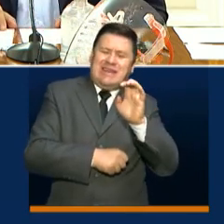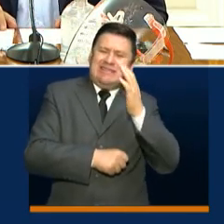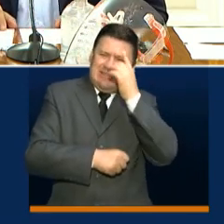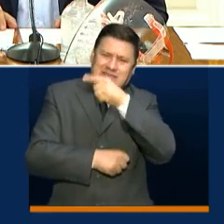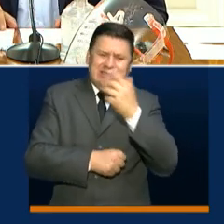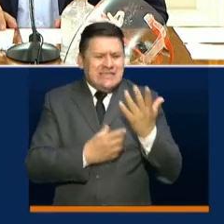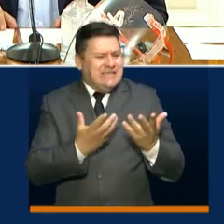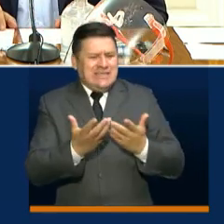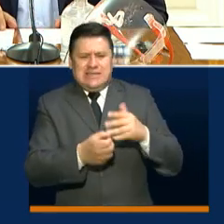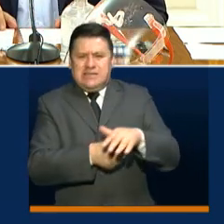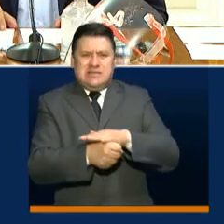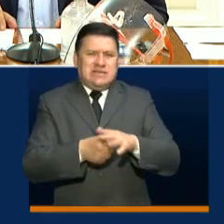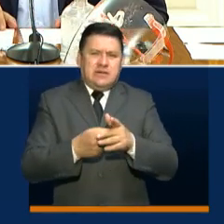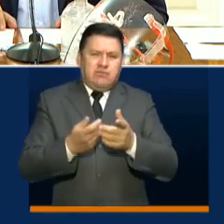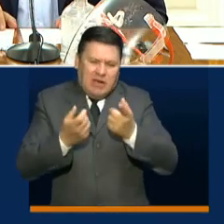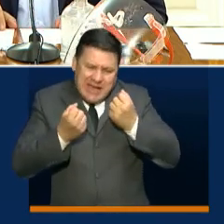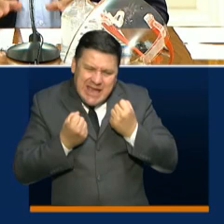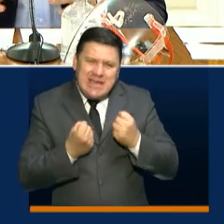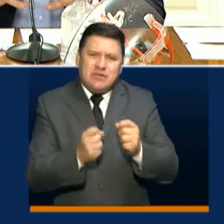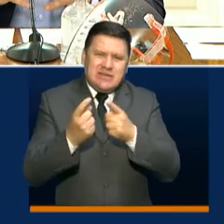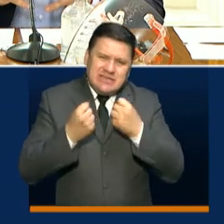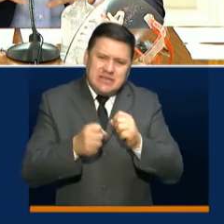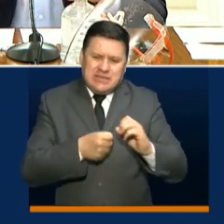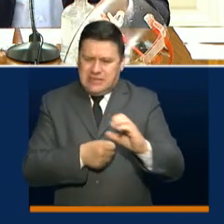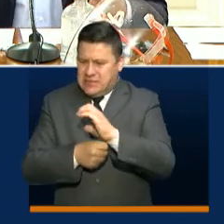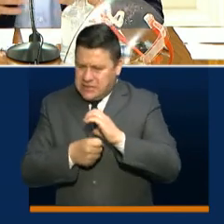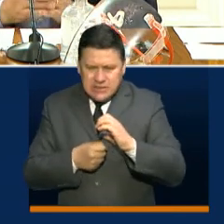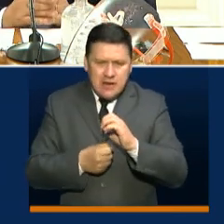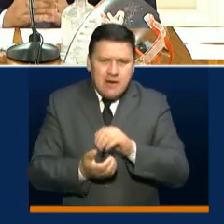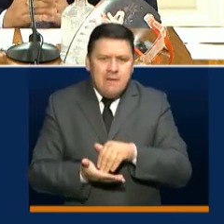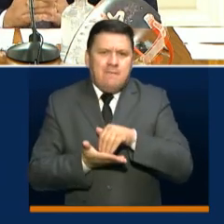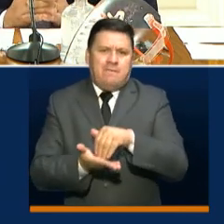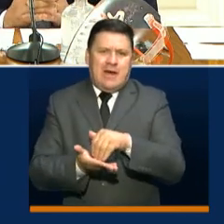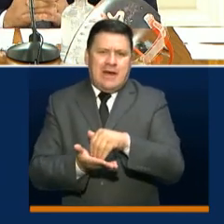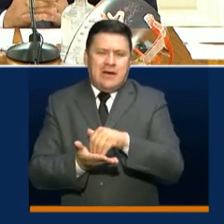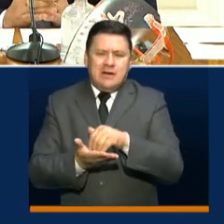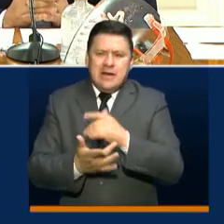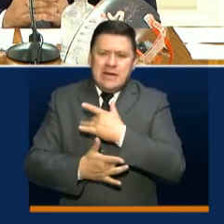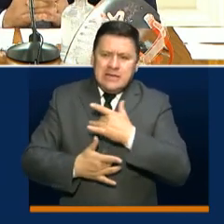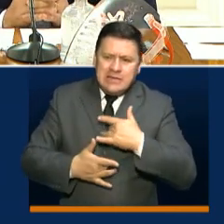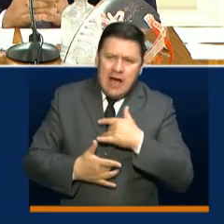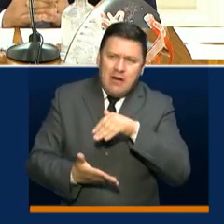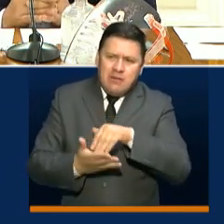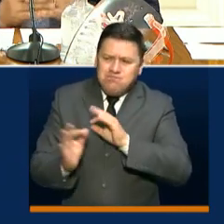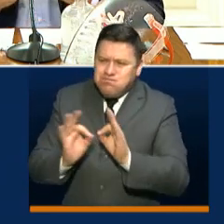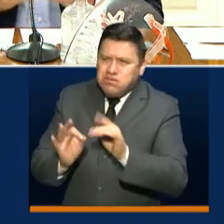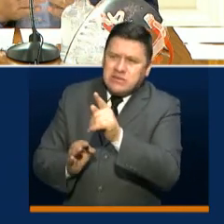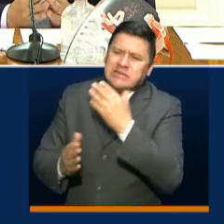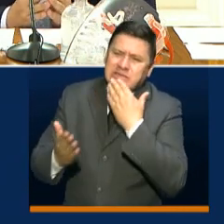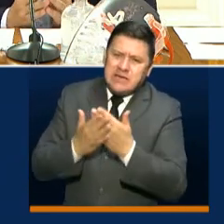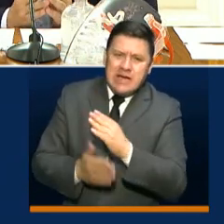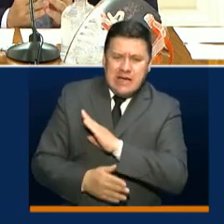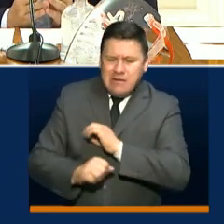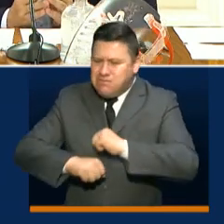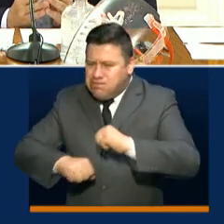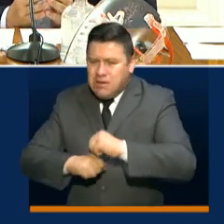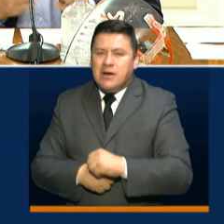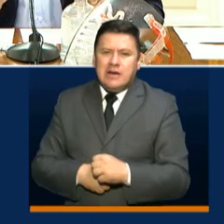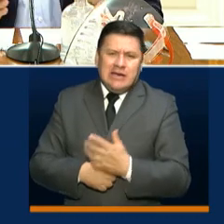el esfuerzo que se ha venido haciendo en la ciudad para fortalecer la red de salud, pero adicionalmente para hacer los cercos